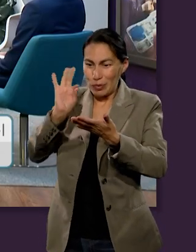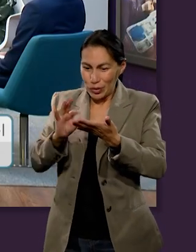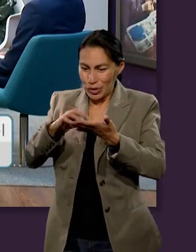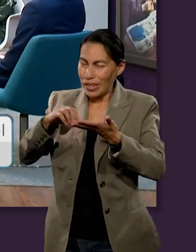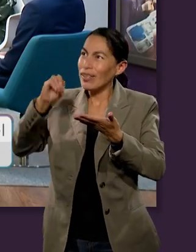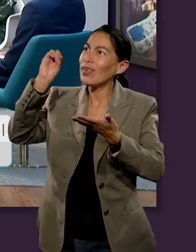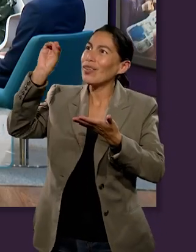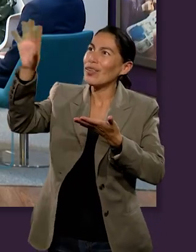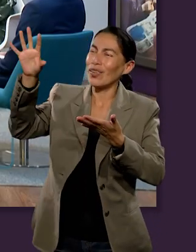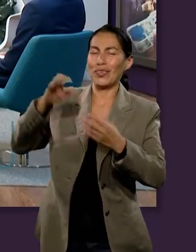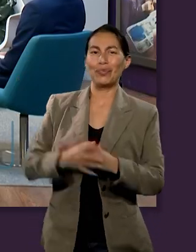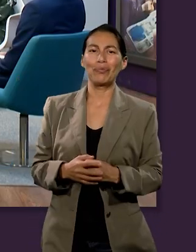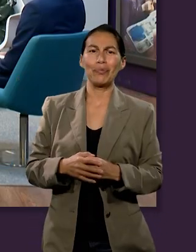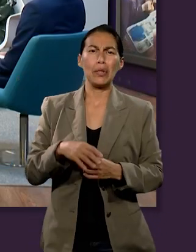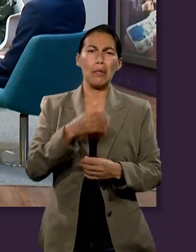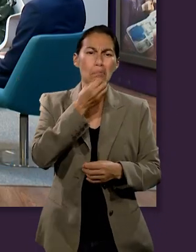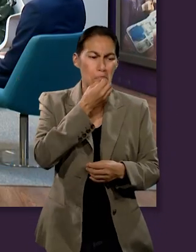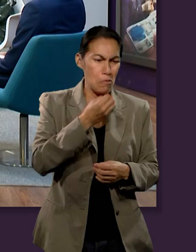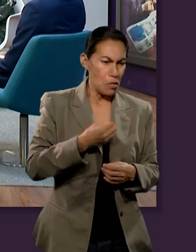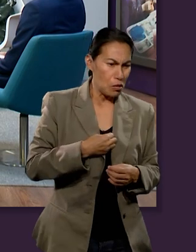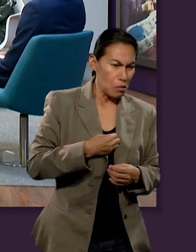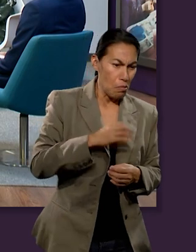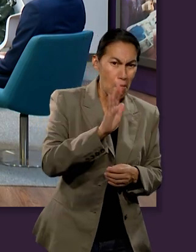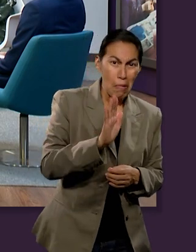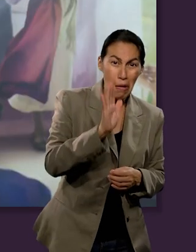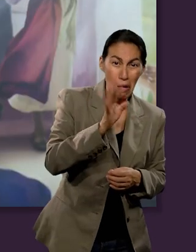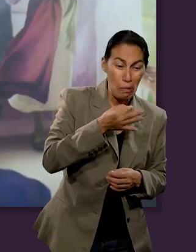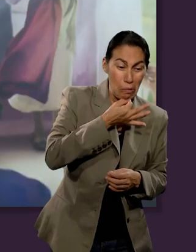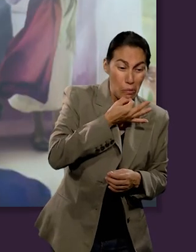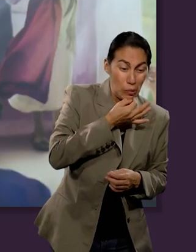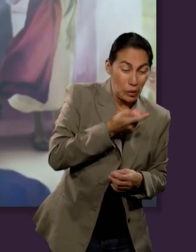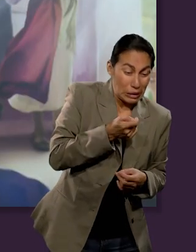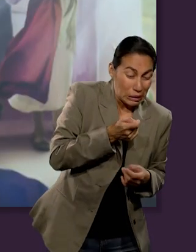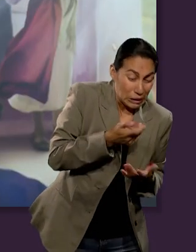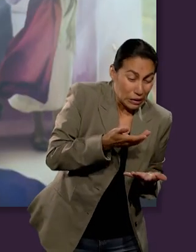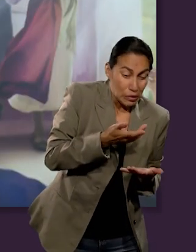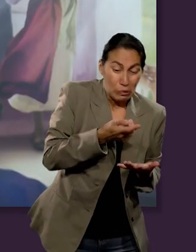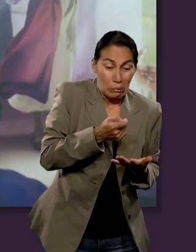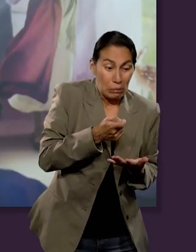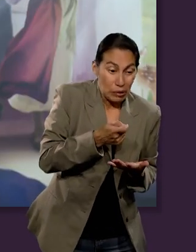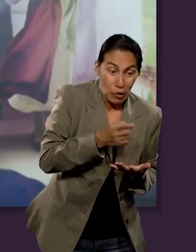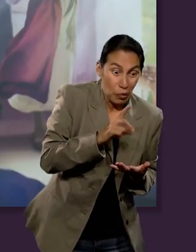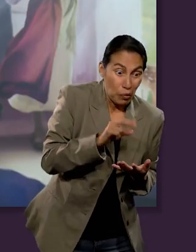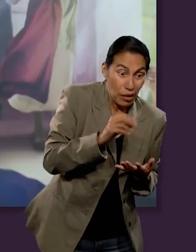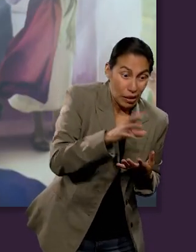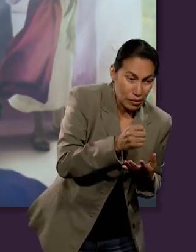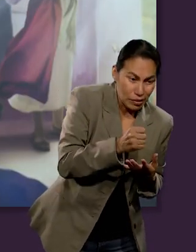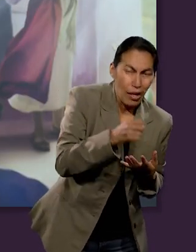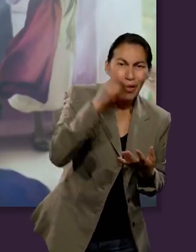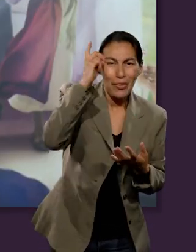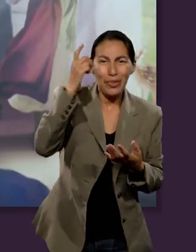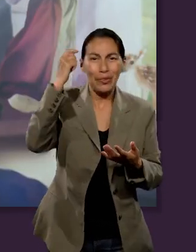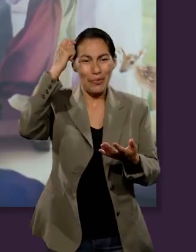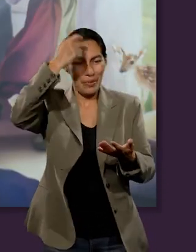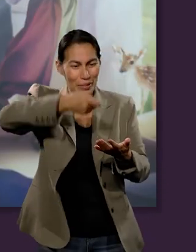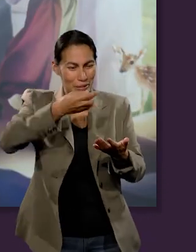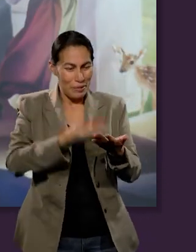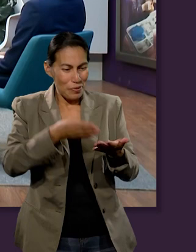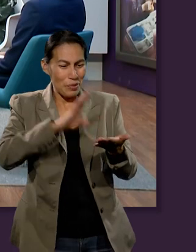parece que los recursos que nos quedan ahora son pocos, son suficientes, porque Dios es quien nos bendice.